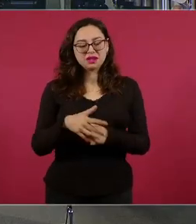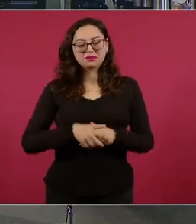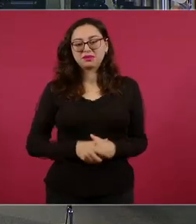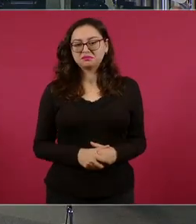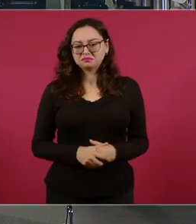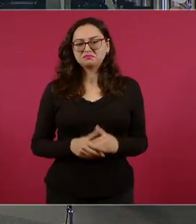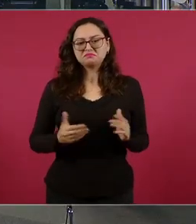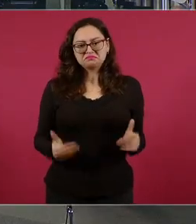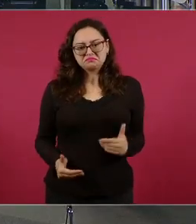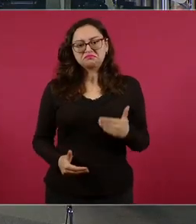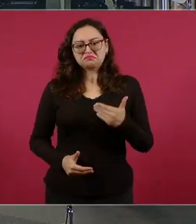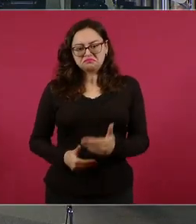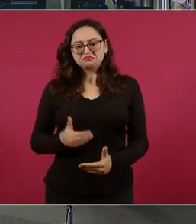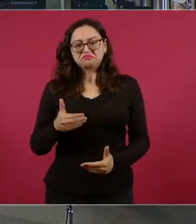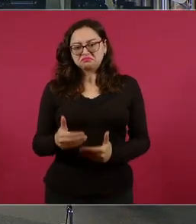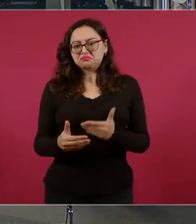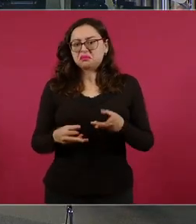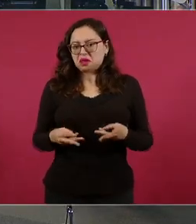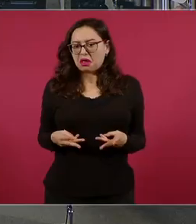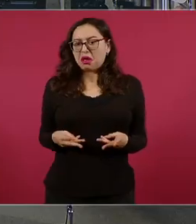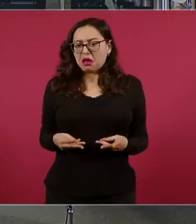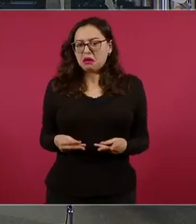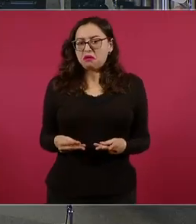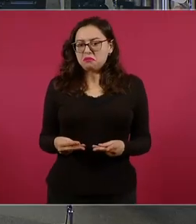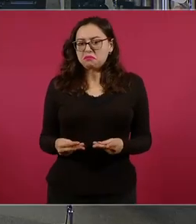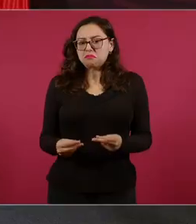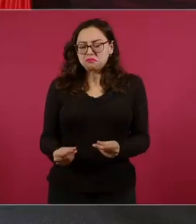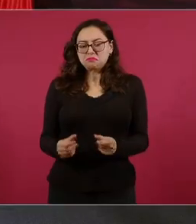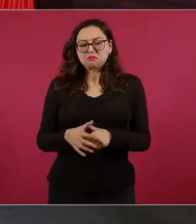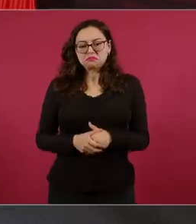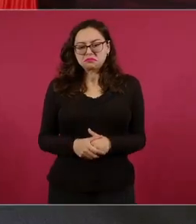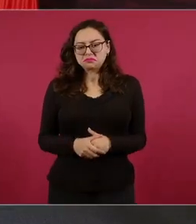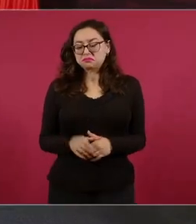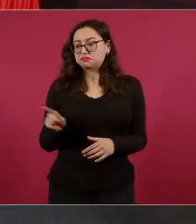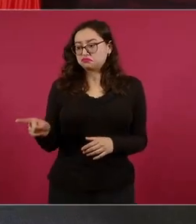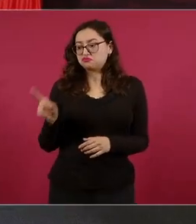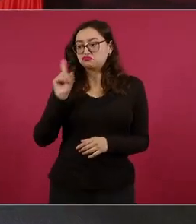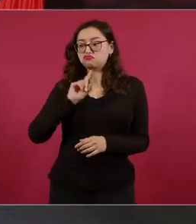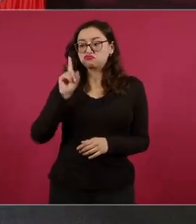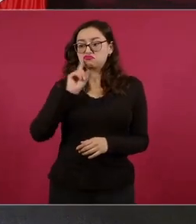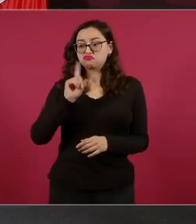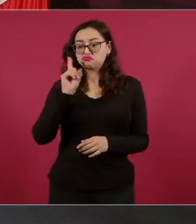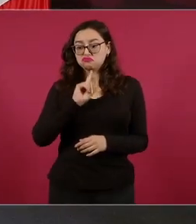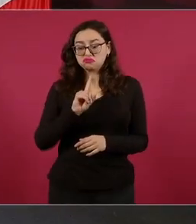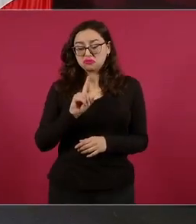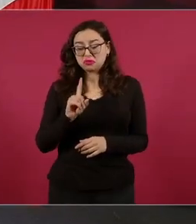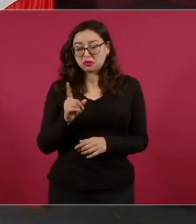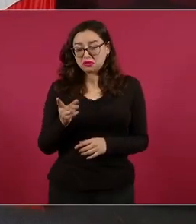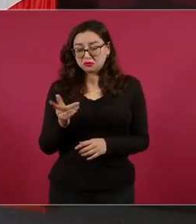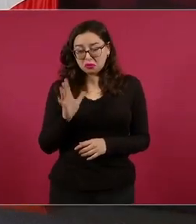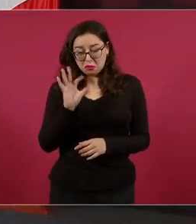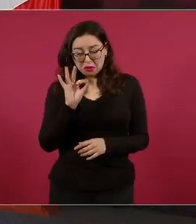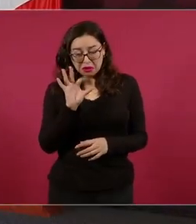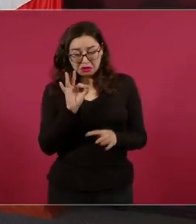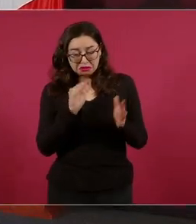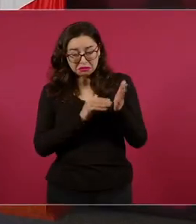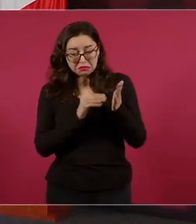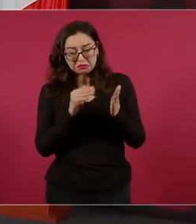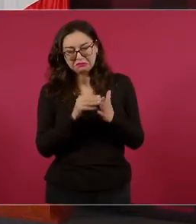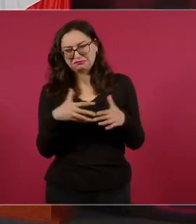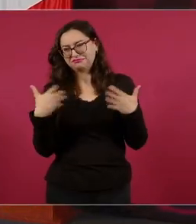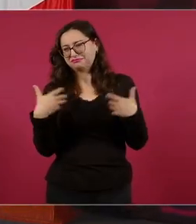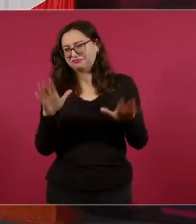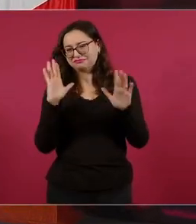necesidades y ella va a tener no sólo 40, va a tener